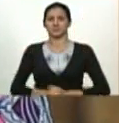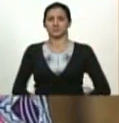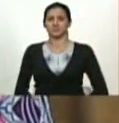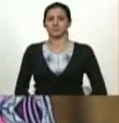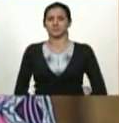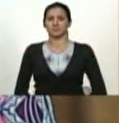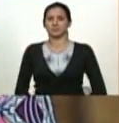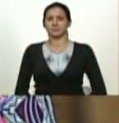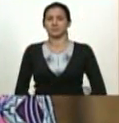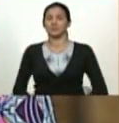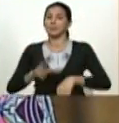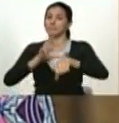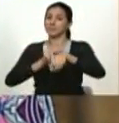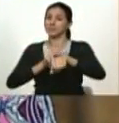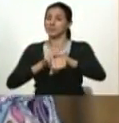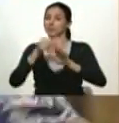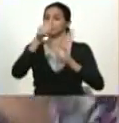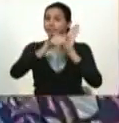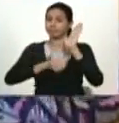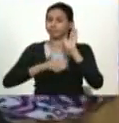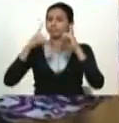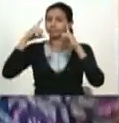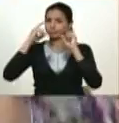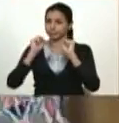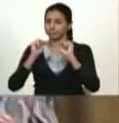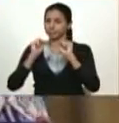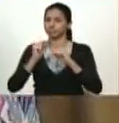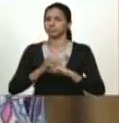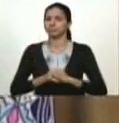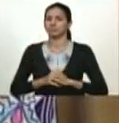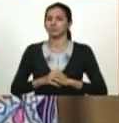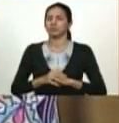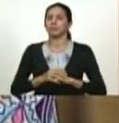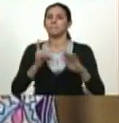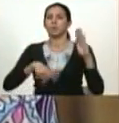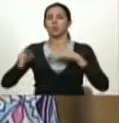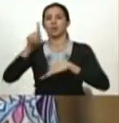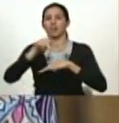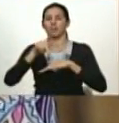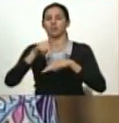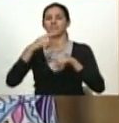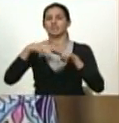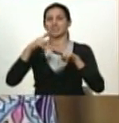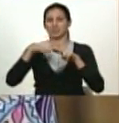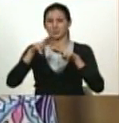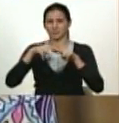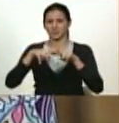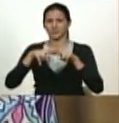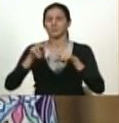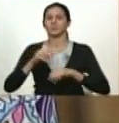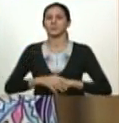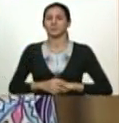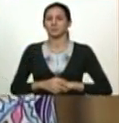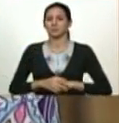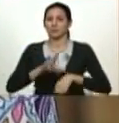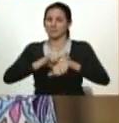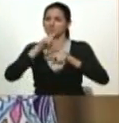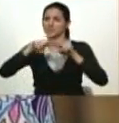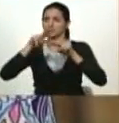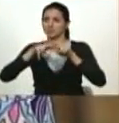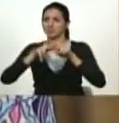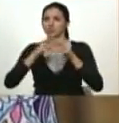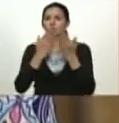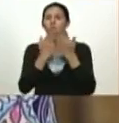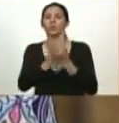médica cirujana con especialización en pediatría paricultura estudió en la RACETI en